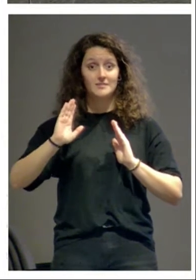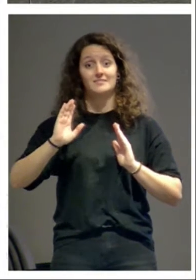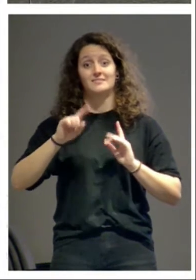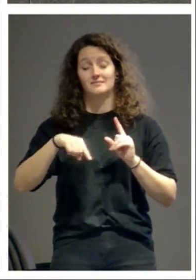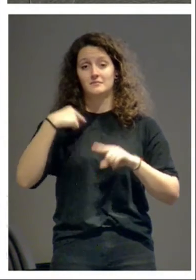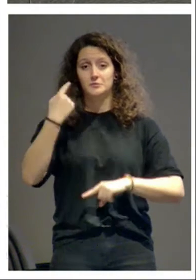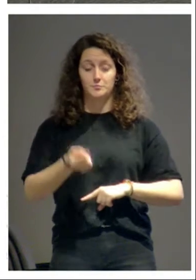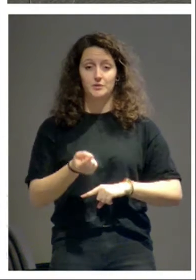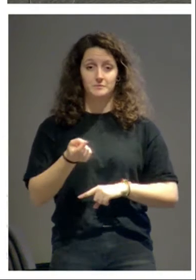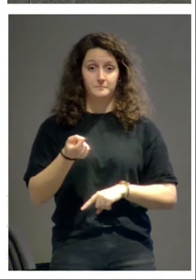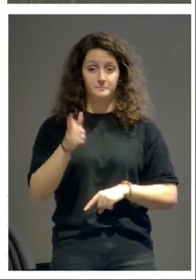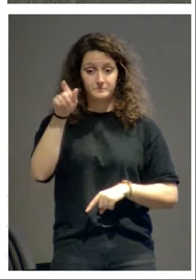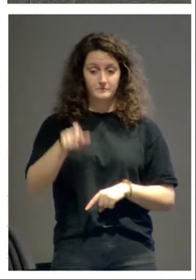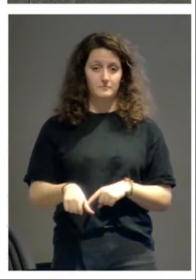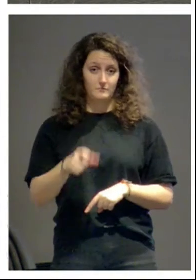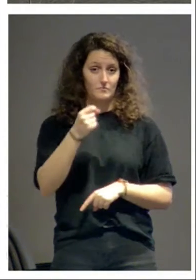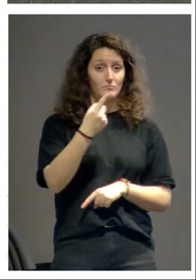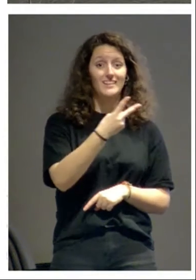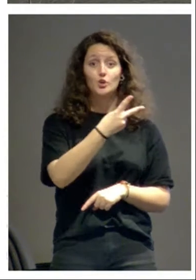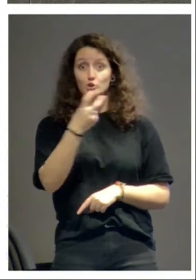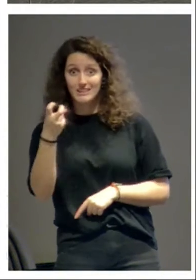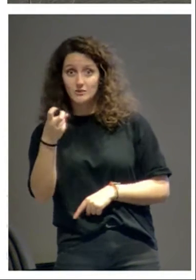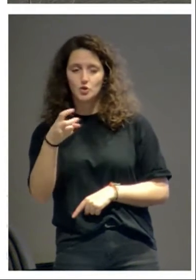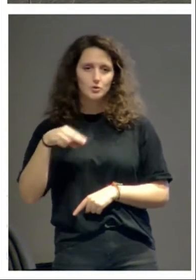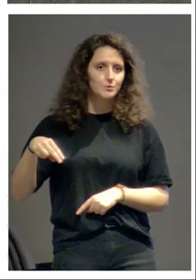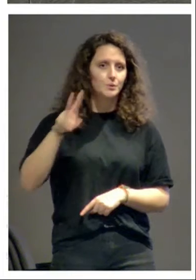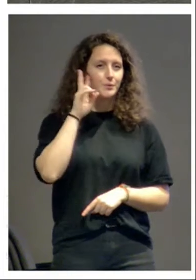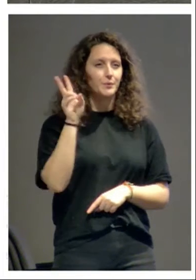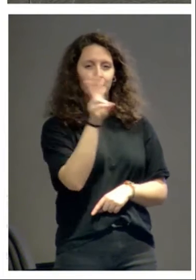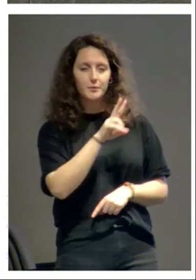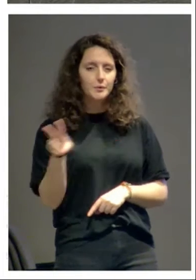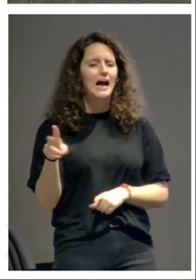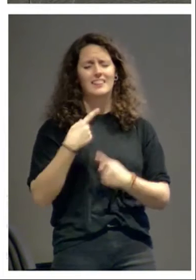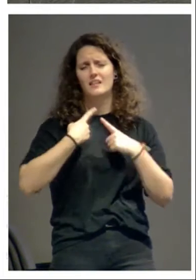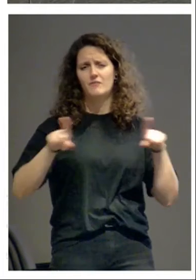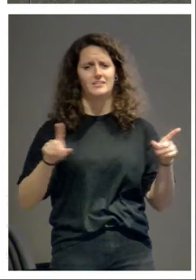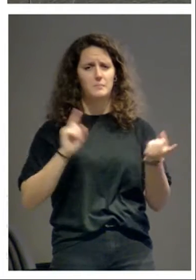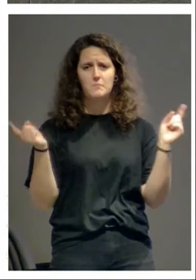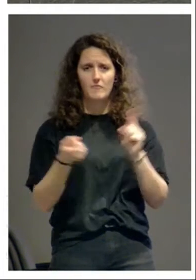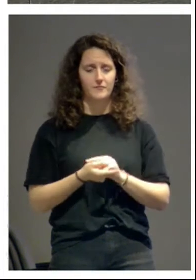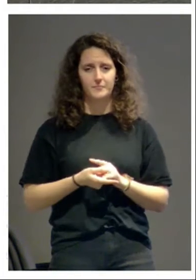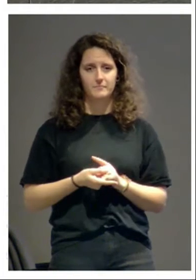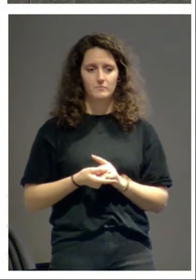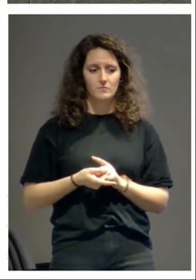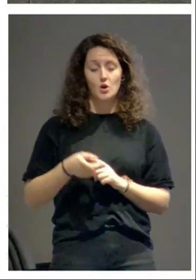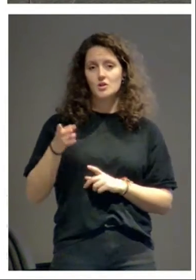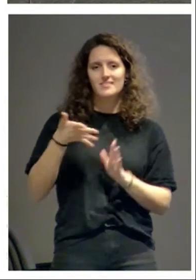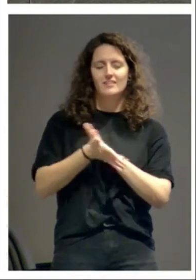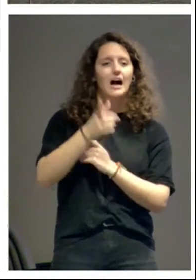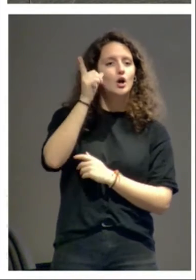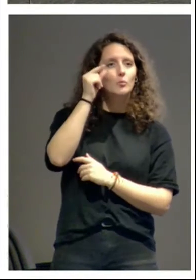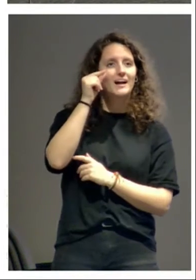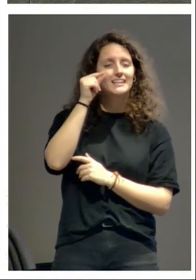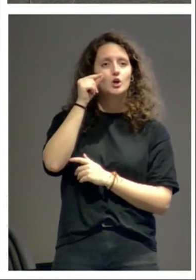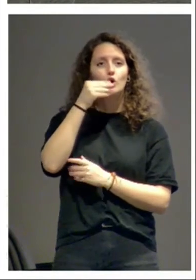lo hacía en el 1200. Hubo un cambio total. No es que el románico viniera a